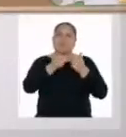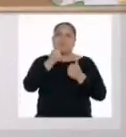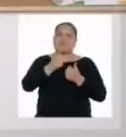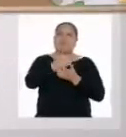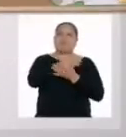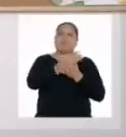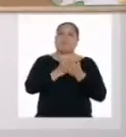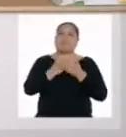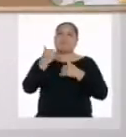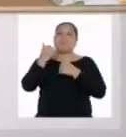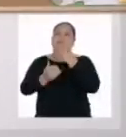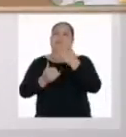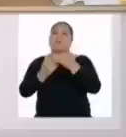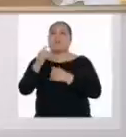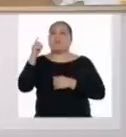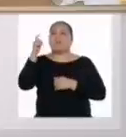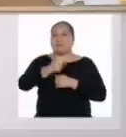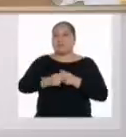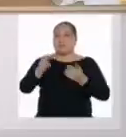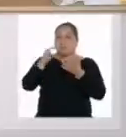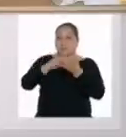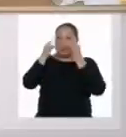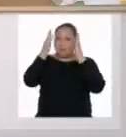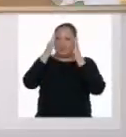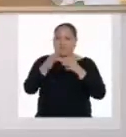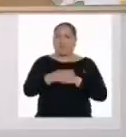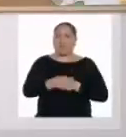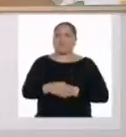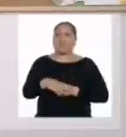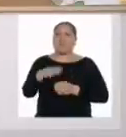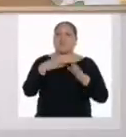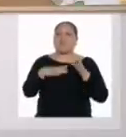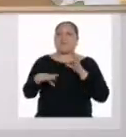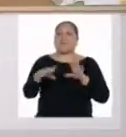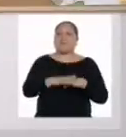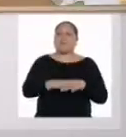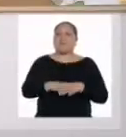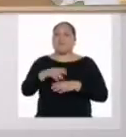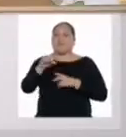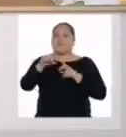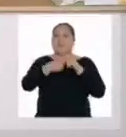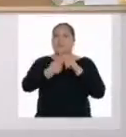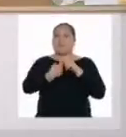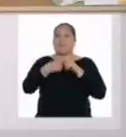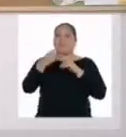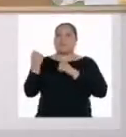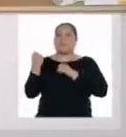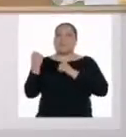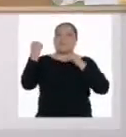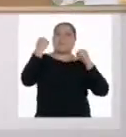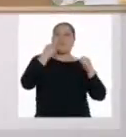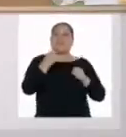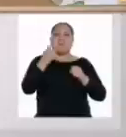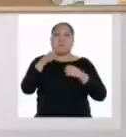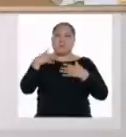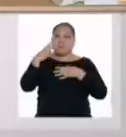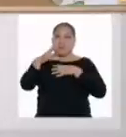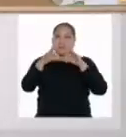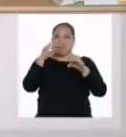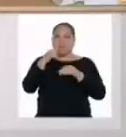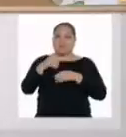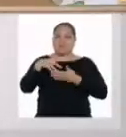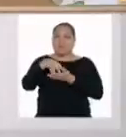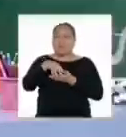en el proceso que necesita nuestra mayor atención. Y lo haremos partiendo desde nuestras fortalezas para poder identificar